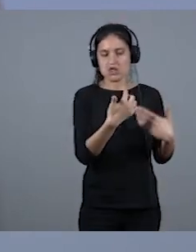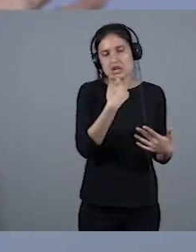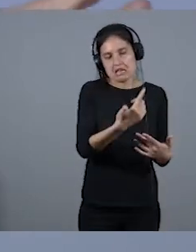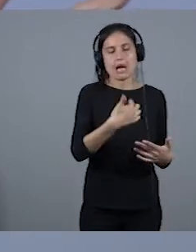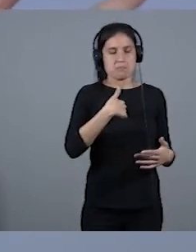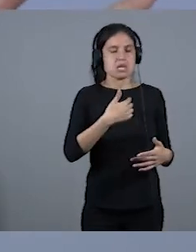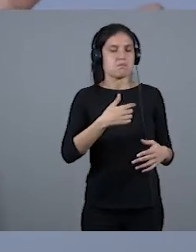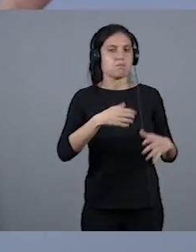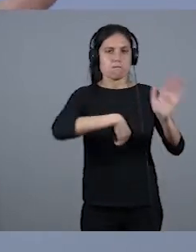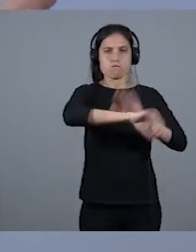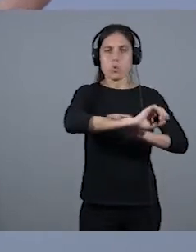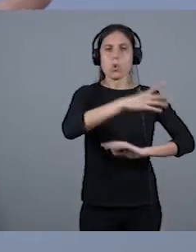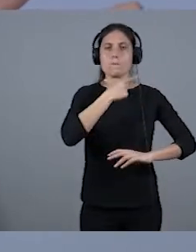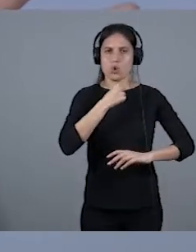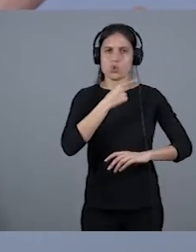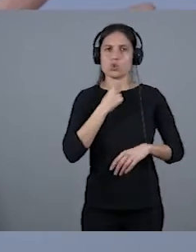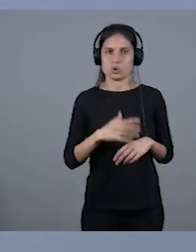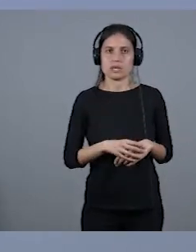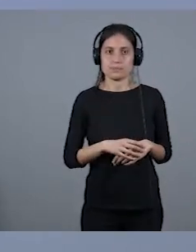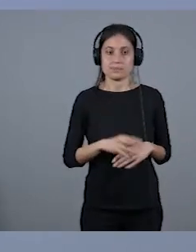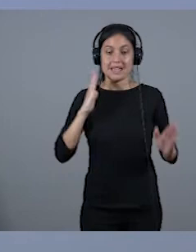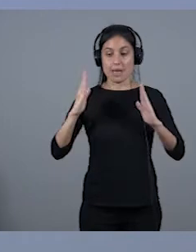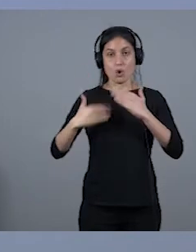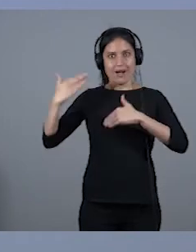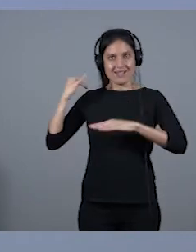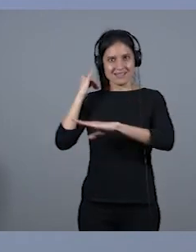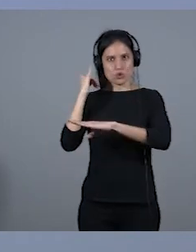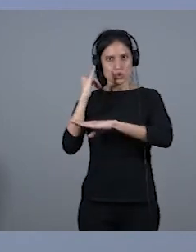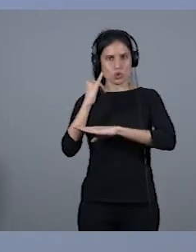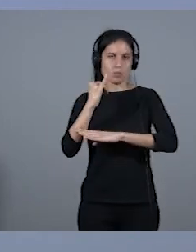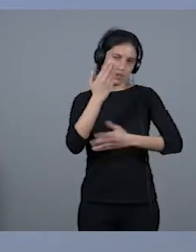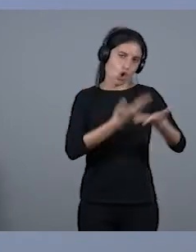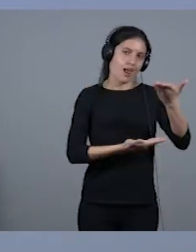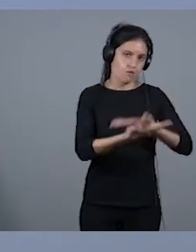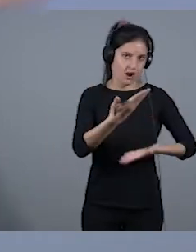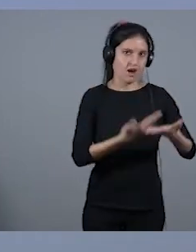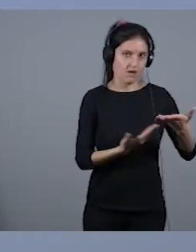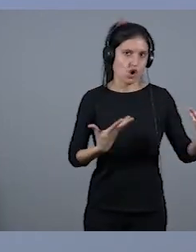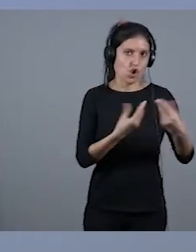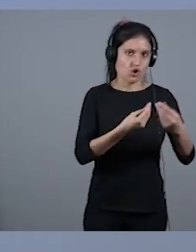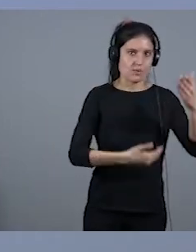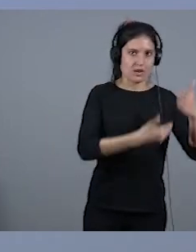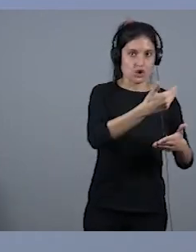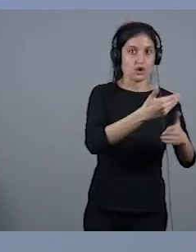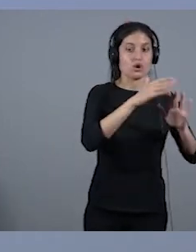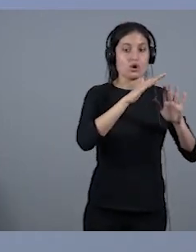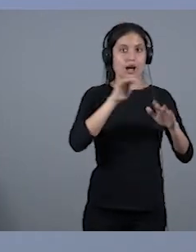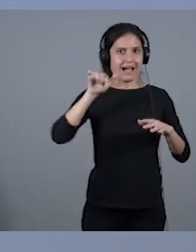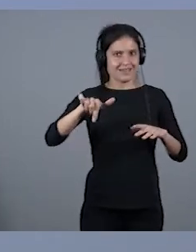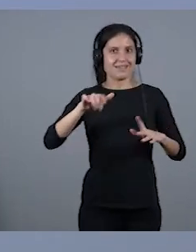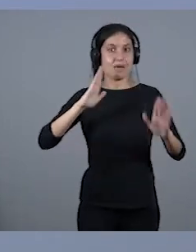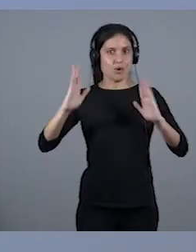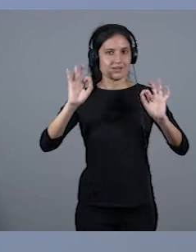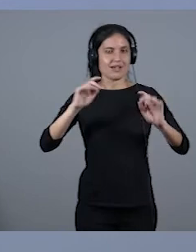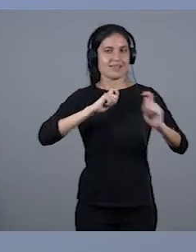En el instituto es verdad que colaboraba con el periódico, pero allí había entrevistado a Juan Alberto Martín, que en paz descanse, a Manuel